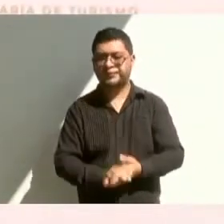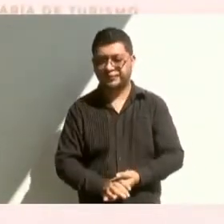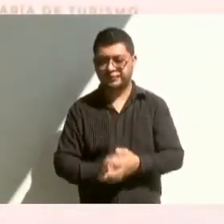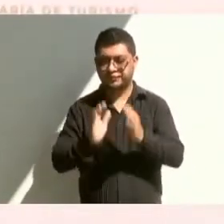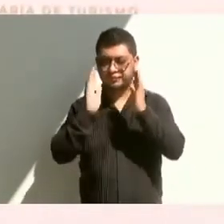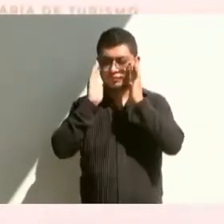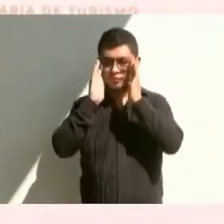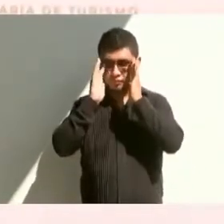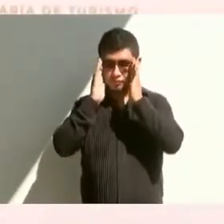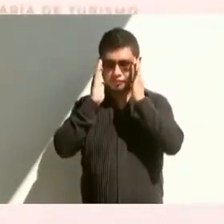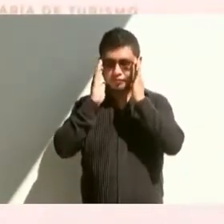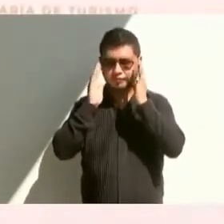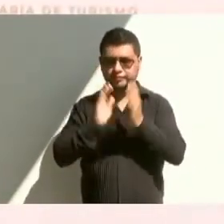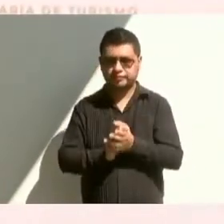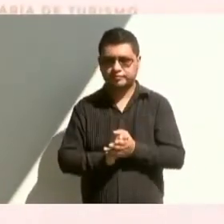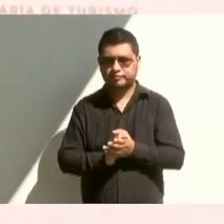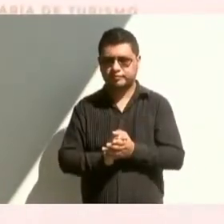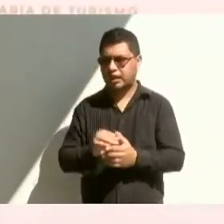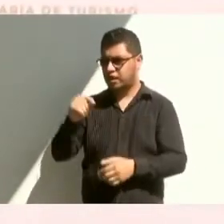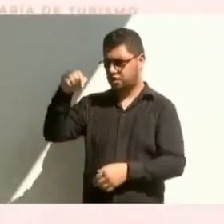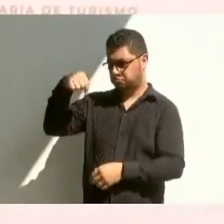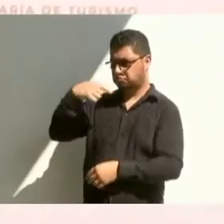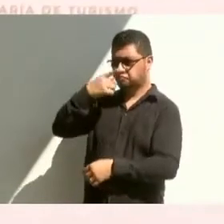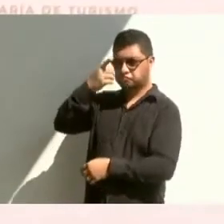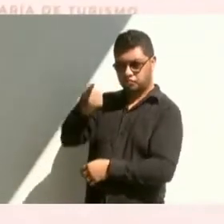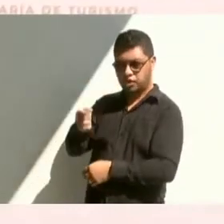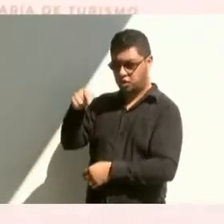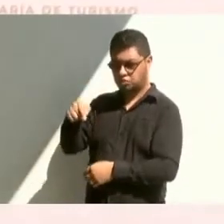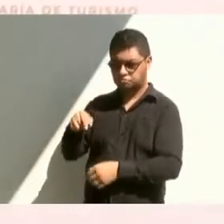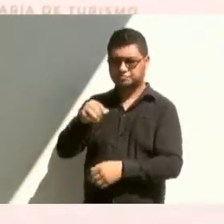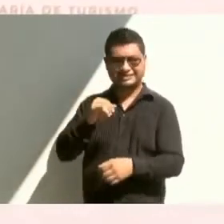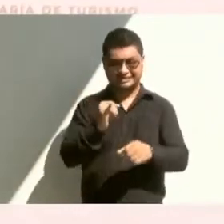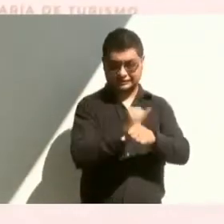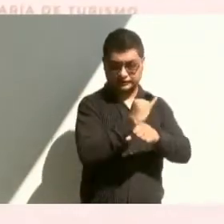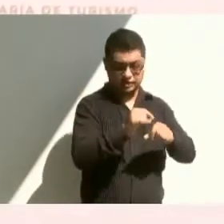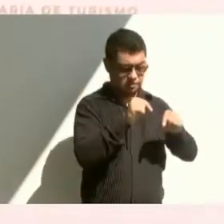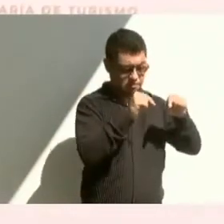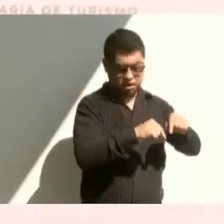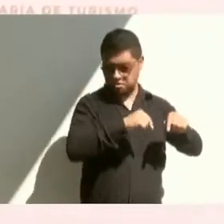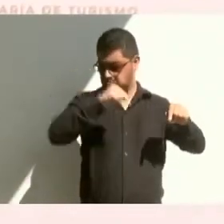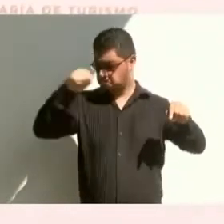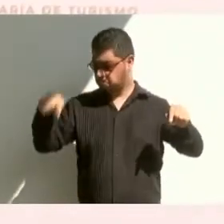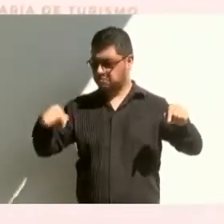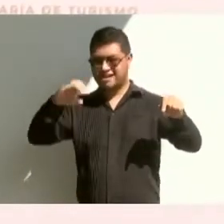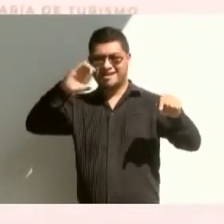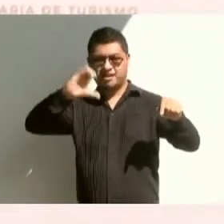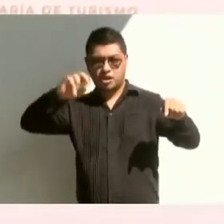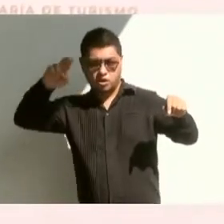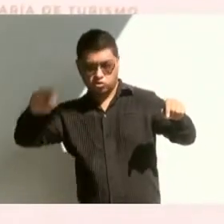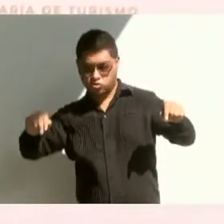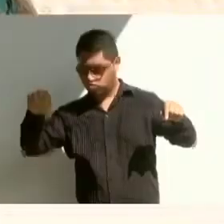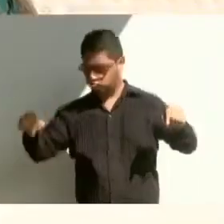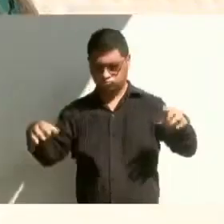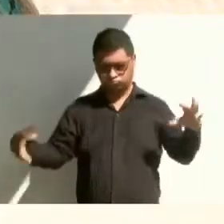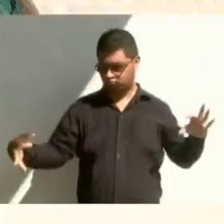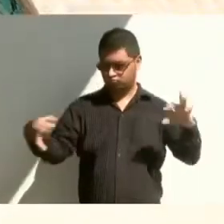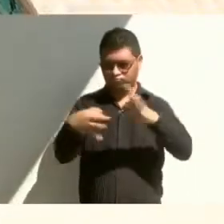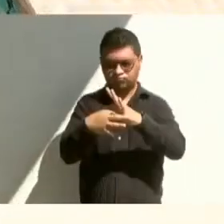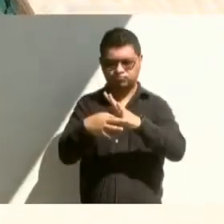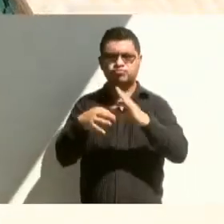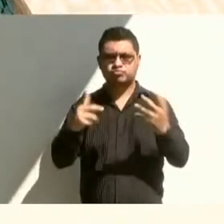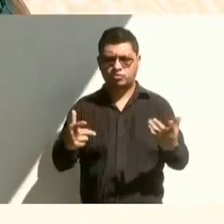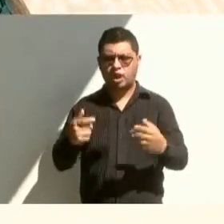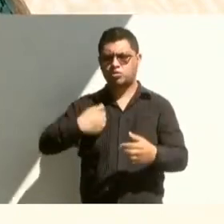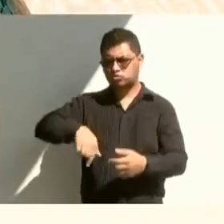Nuestro tramo, como ya se explicó, conecta a Isamal con Cancún. Nosotros estamos trabajando de la mano de los